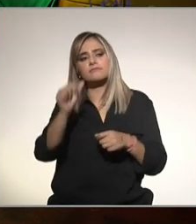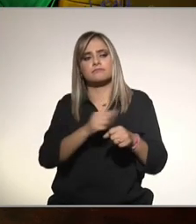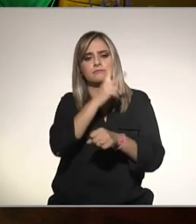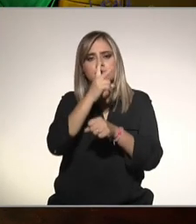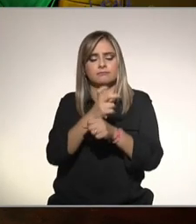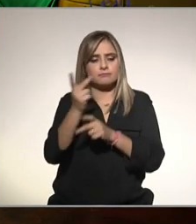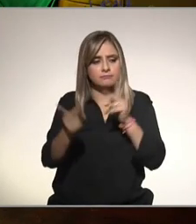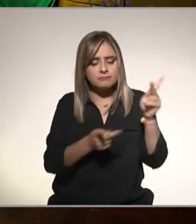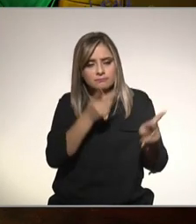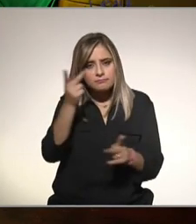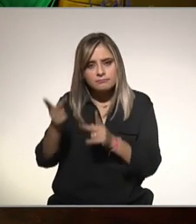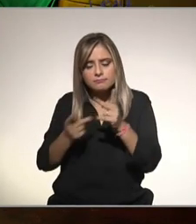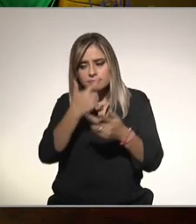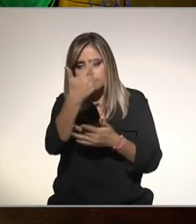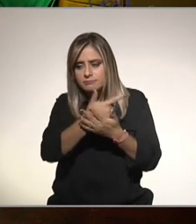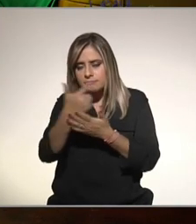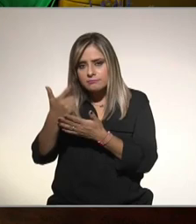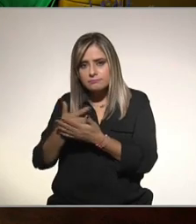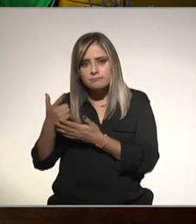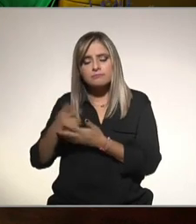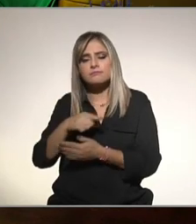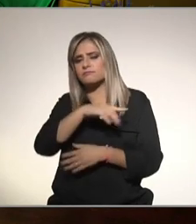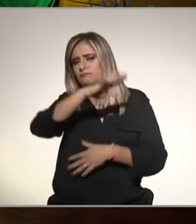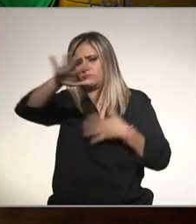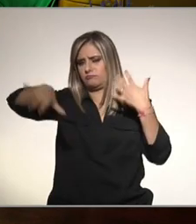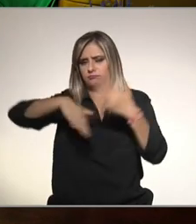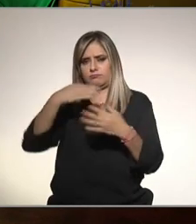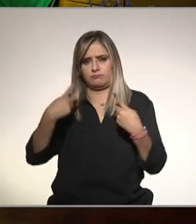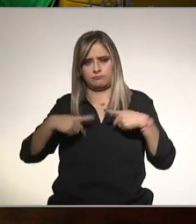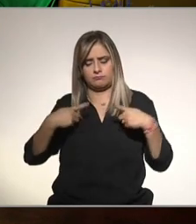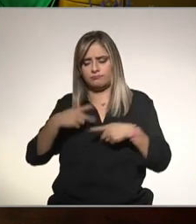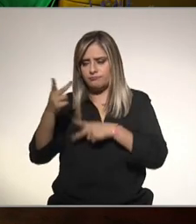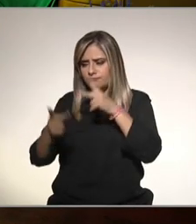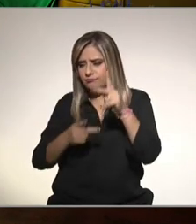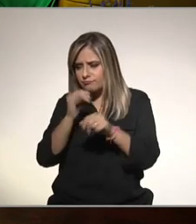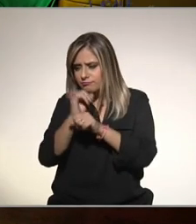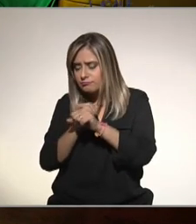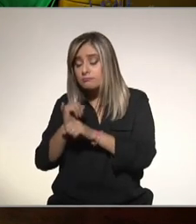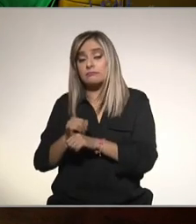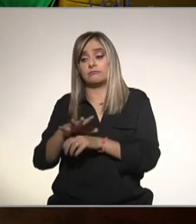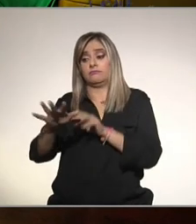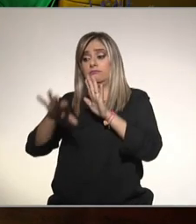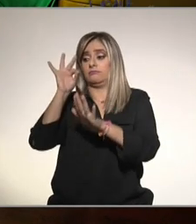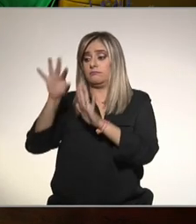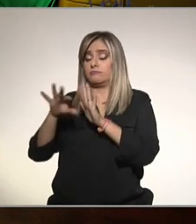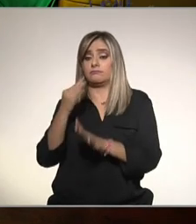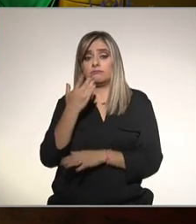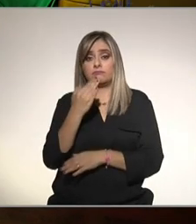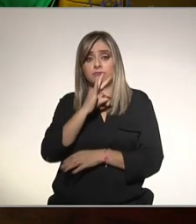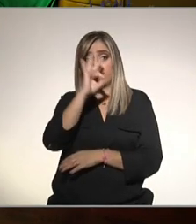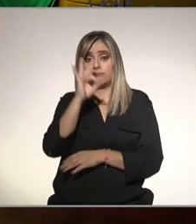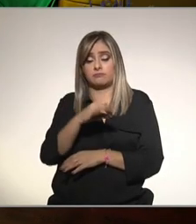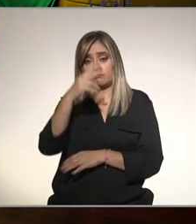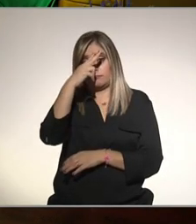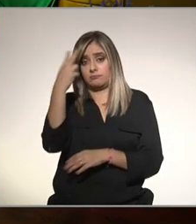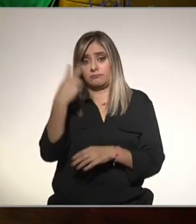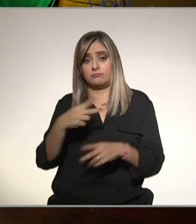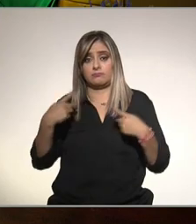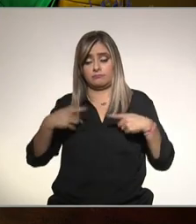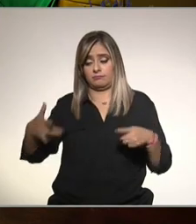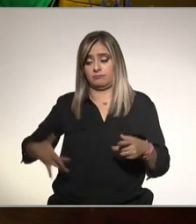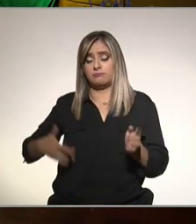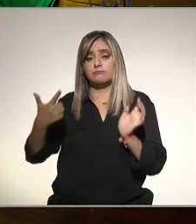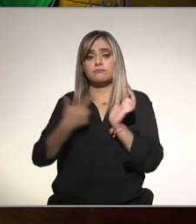de salud este fue en población general y ahí encontramos 50% de los mexicanos con hígado